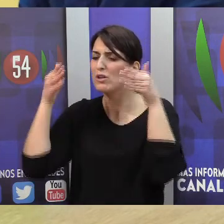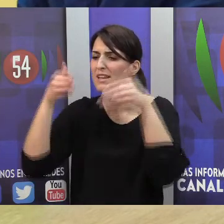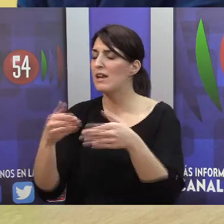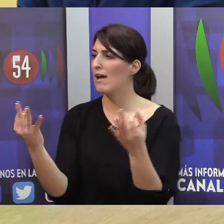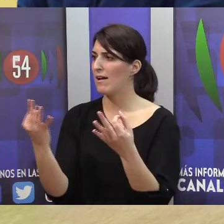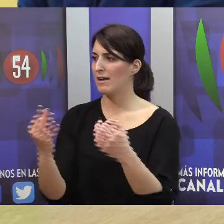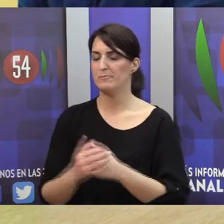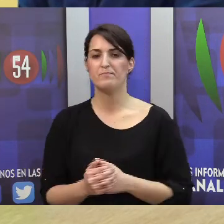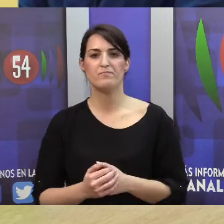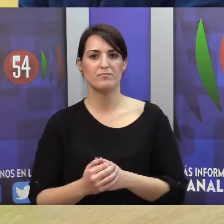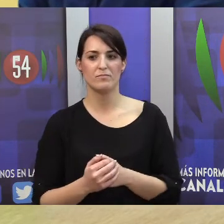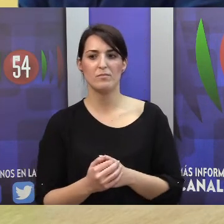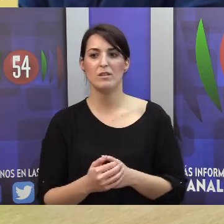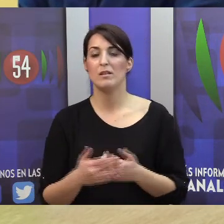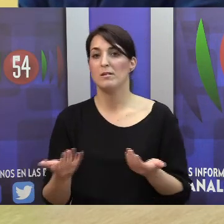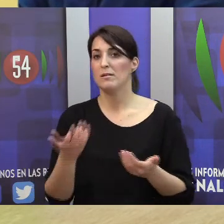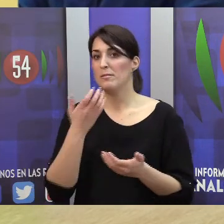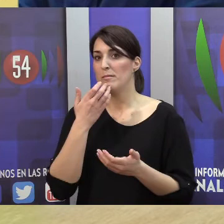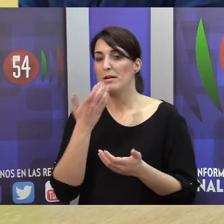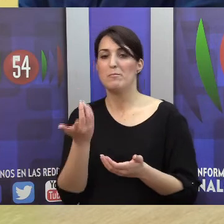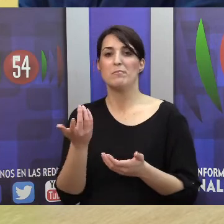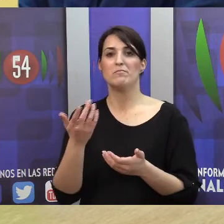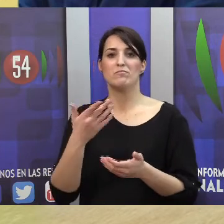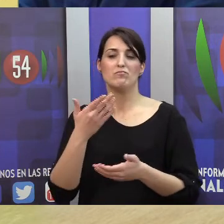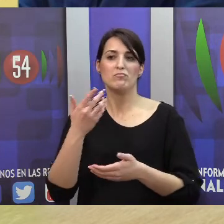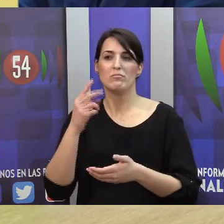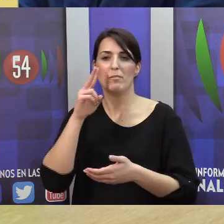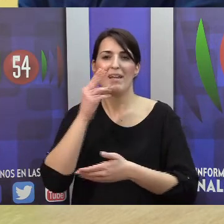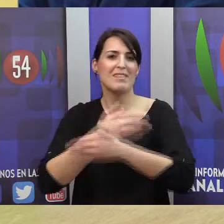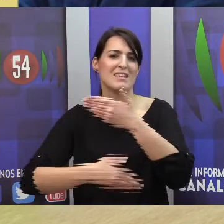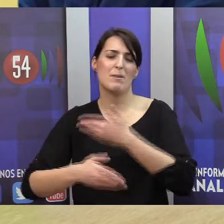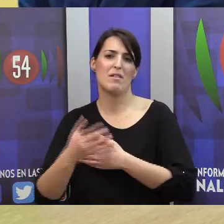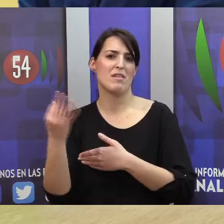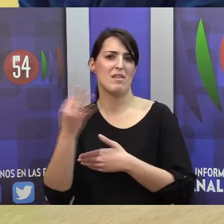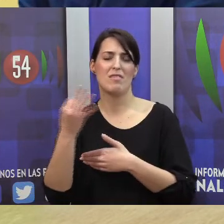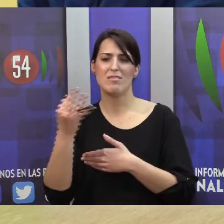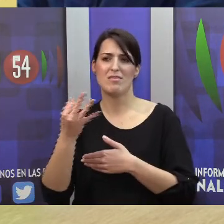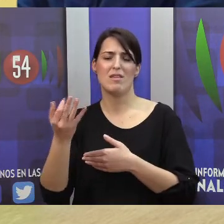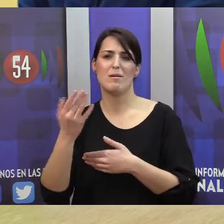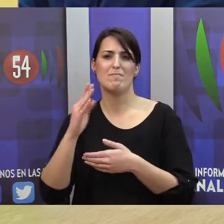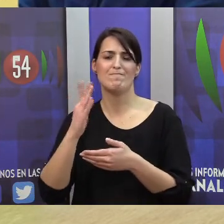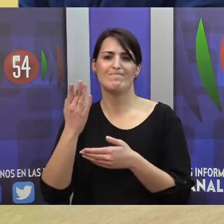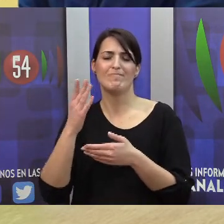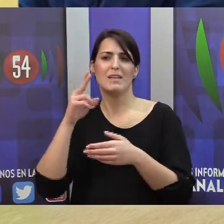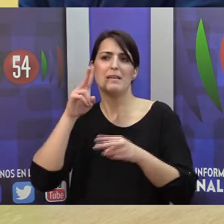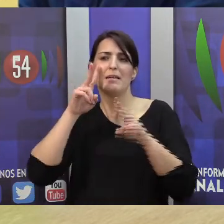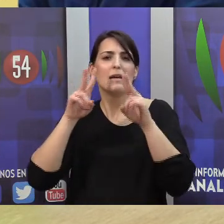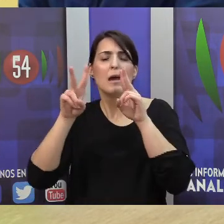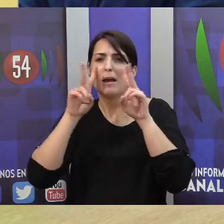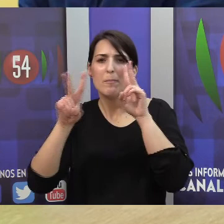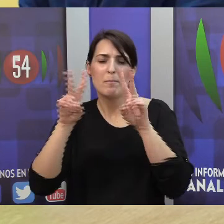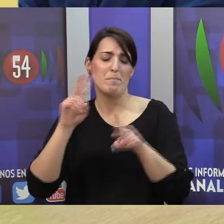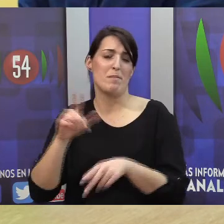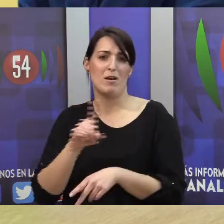desapercibidas, que no sepamos que una persona es ciudad, que no es una persona es coja, que una persona tiene un problema de altura, o una persona tiene un problema